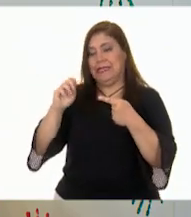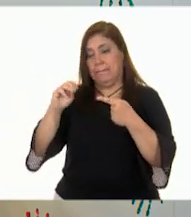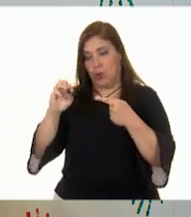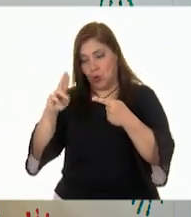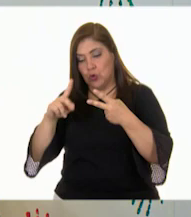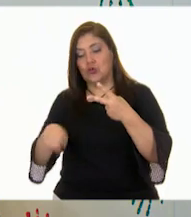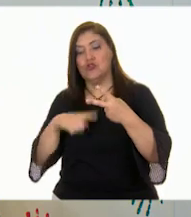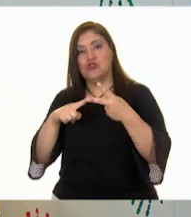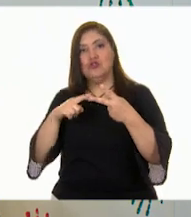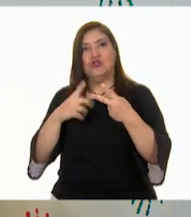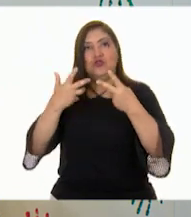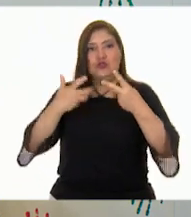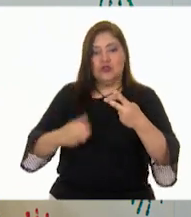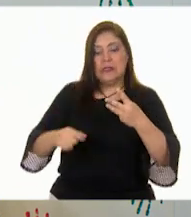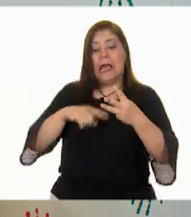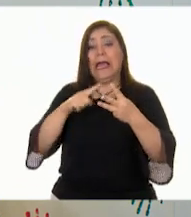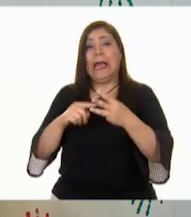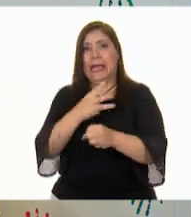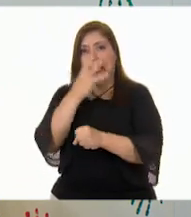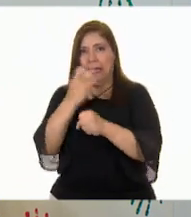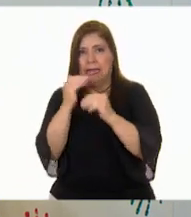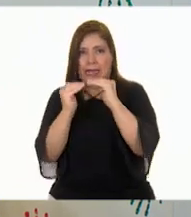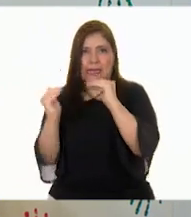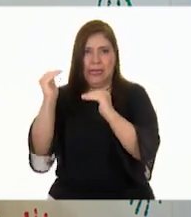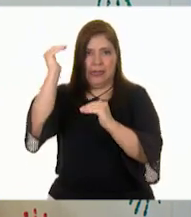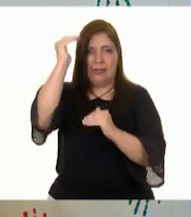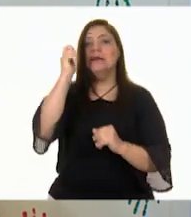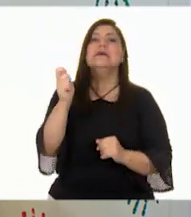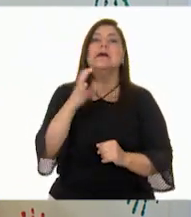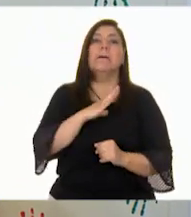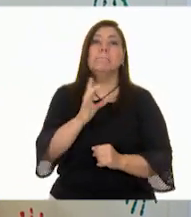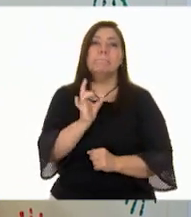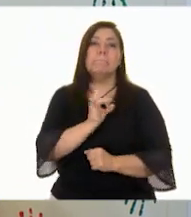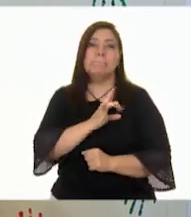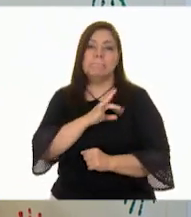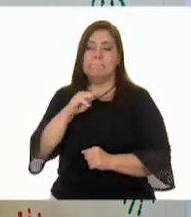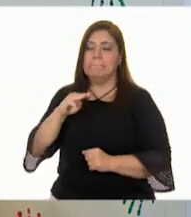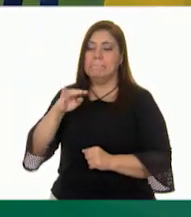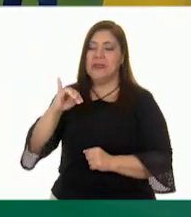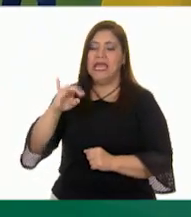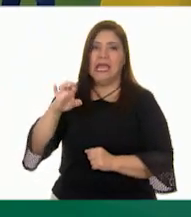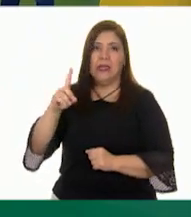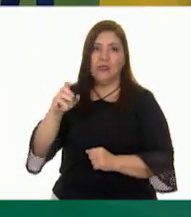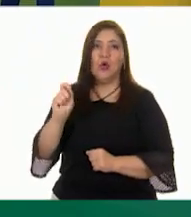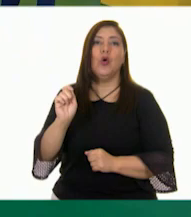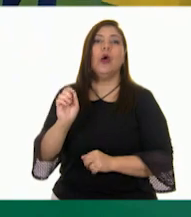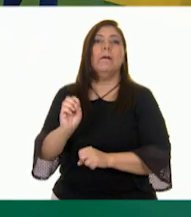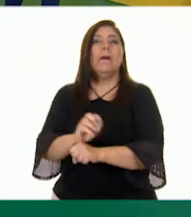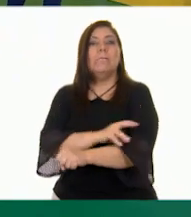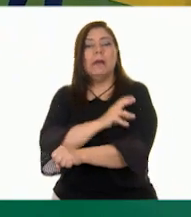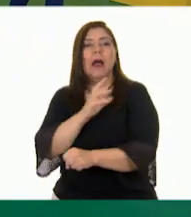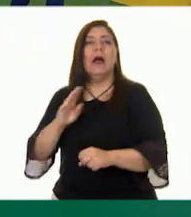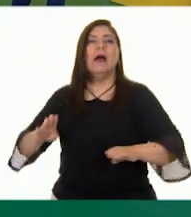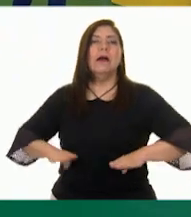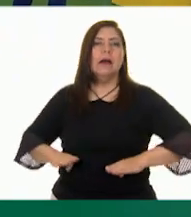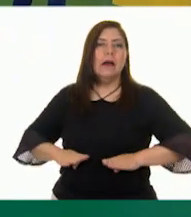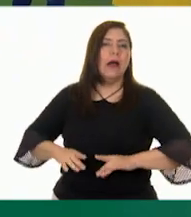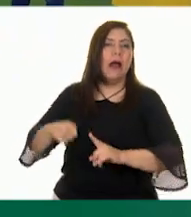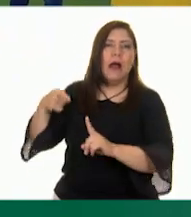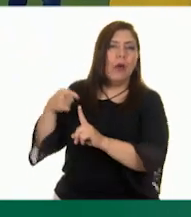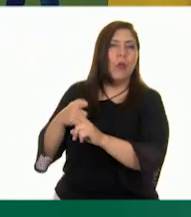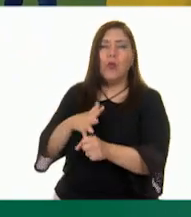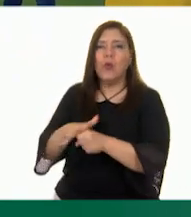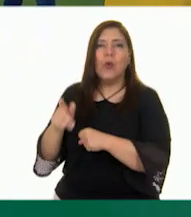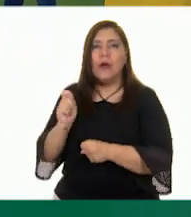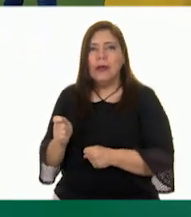El tercer piso de nuestra torre sería el miedo. El miedo es una emoción que se caracteriza por